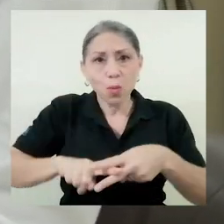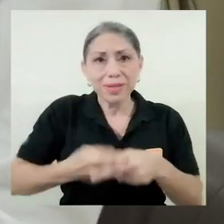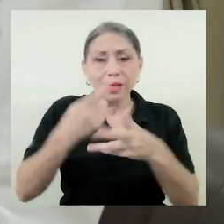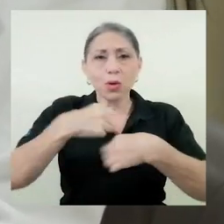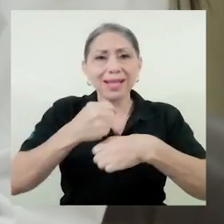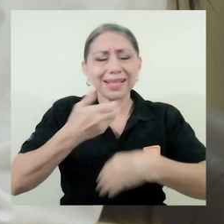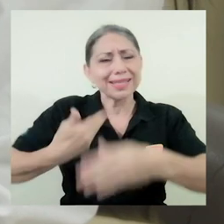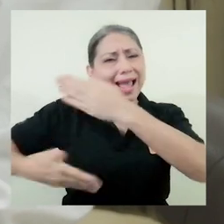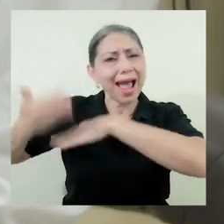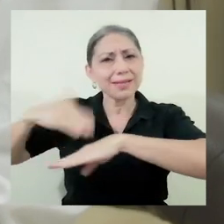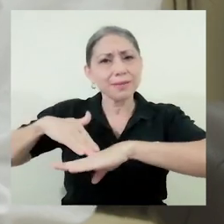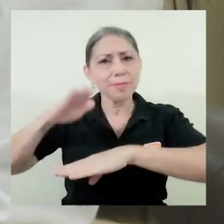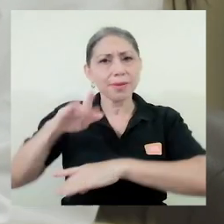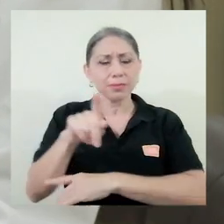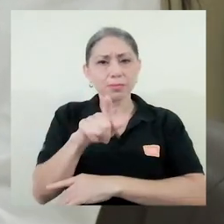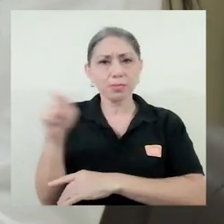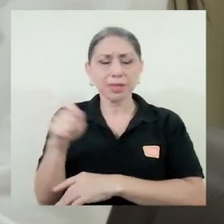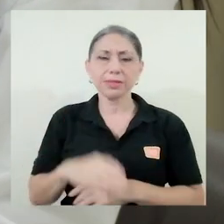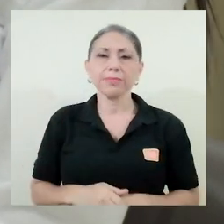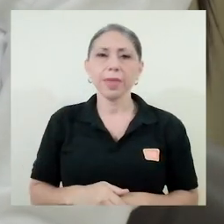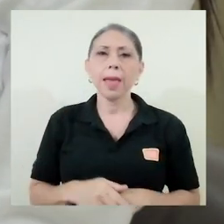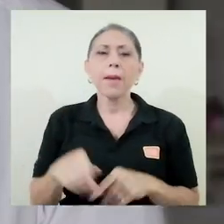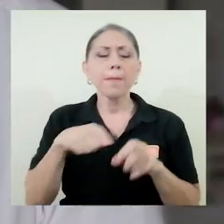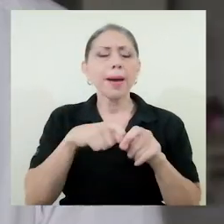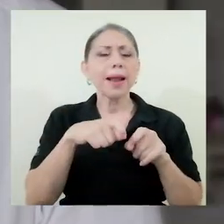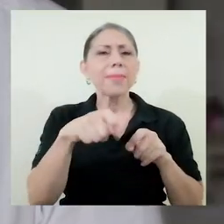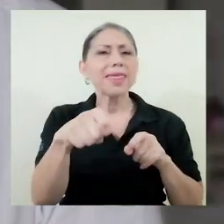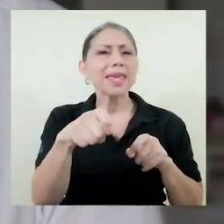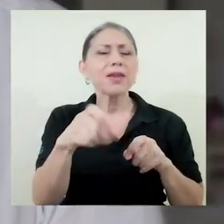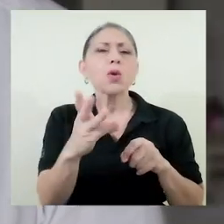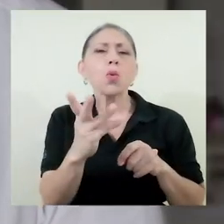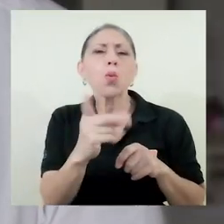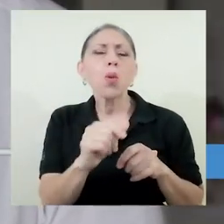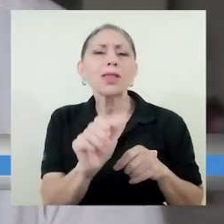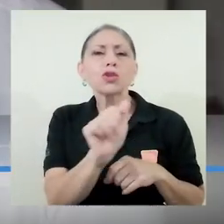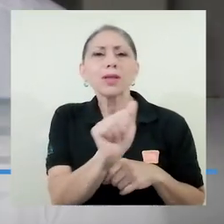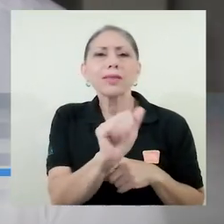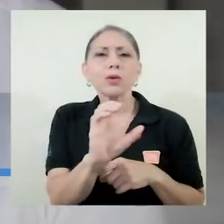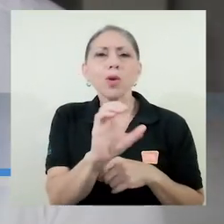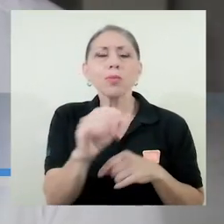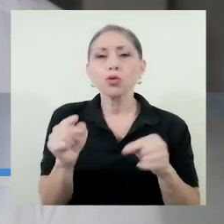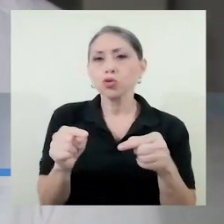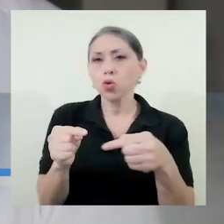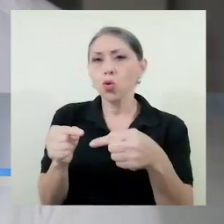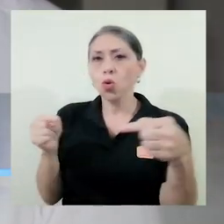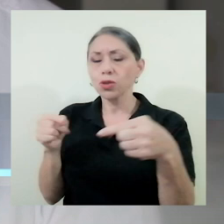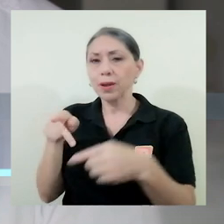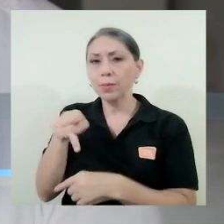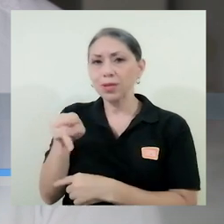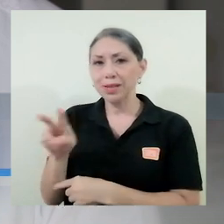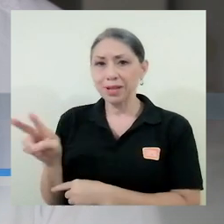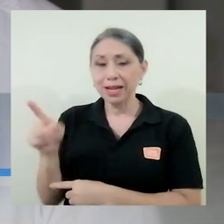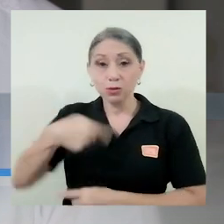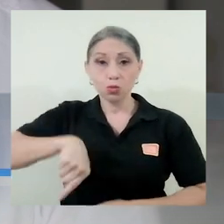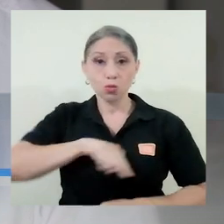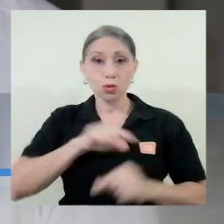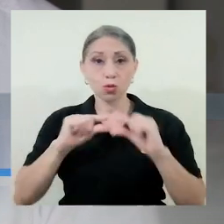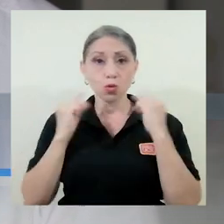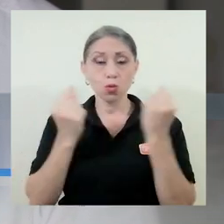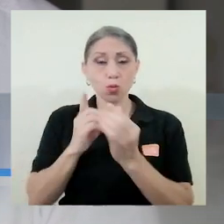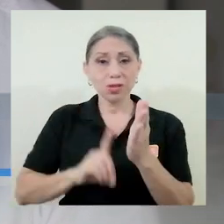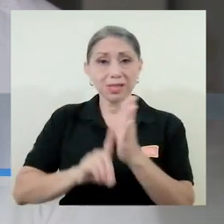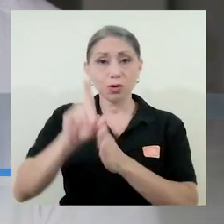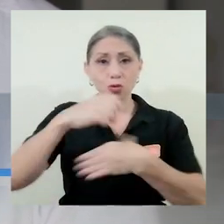desde hace más de un mes. Para medir la cantidad de anticuerpos contra las proteínas virales, nuestro grupo de desarrollo